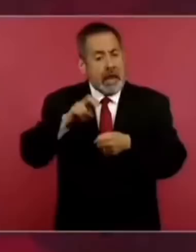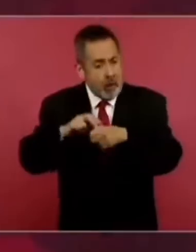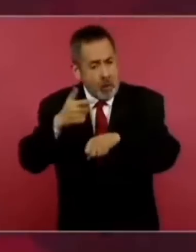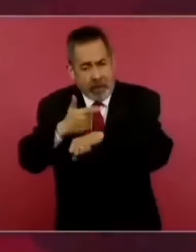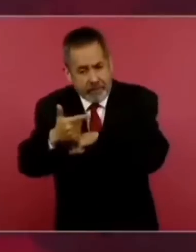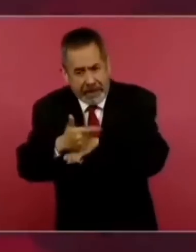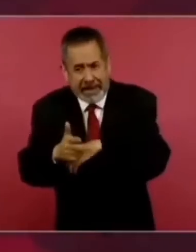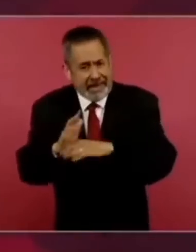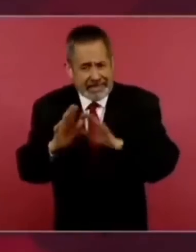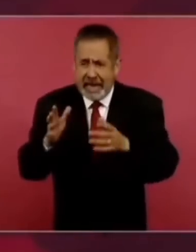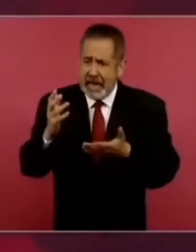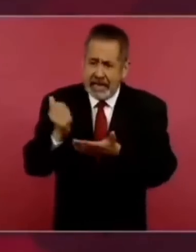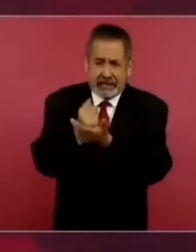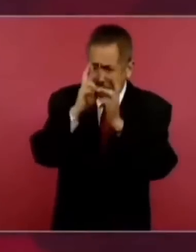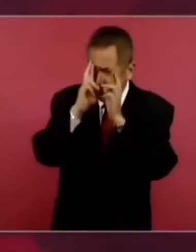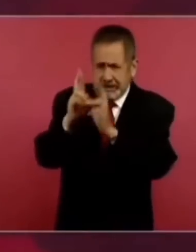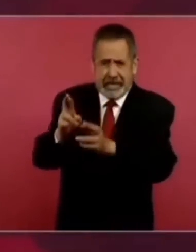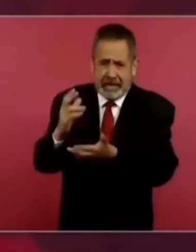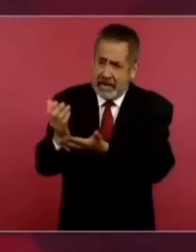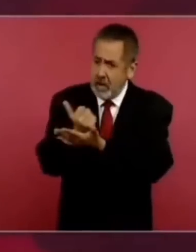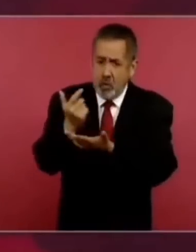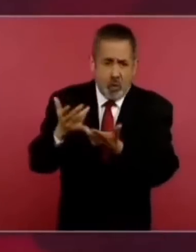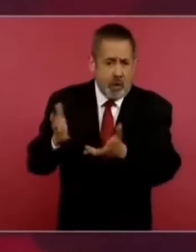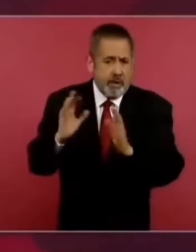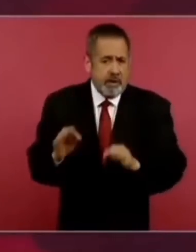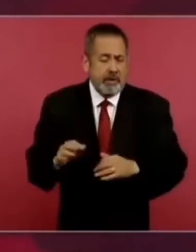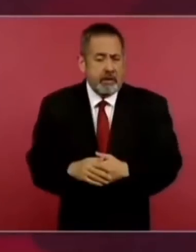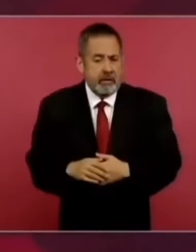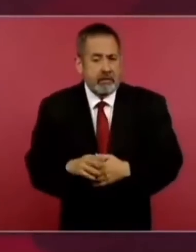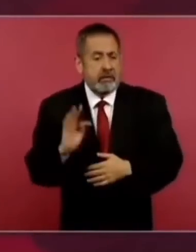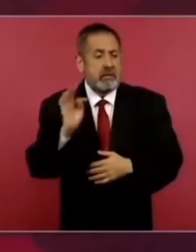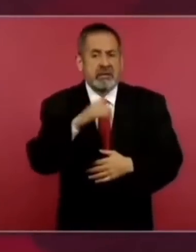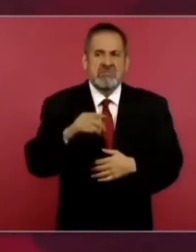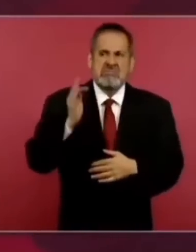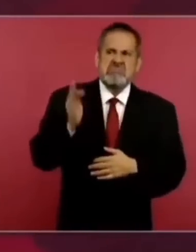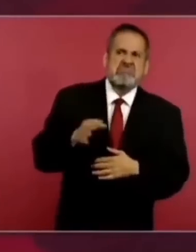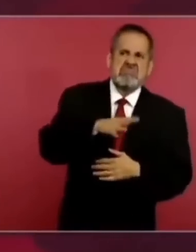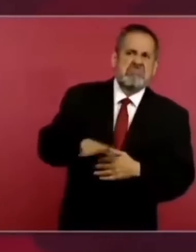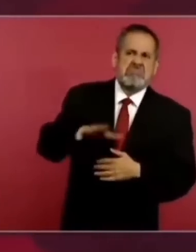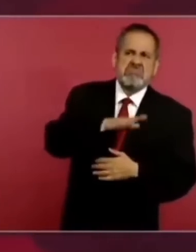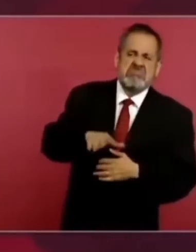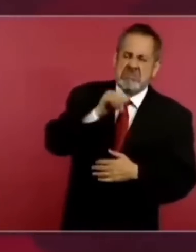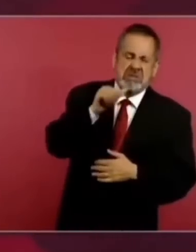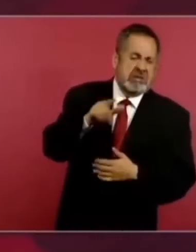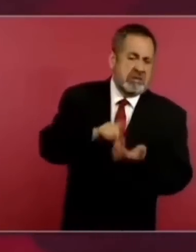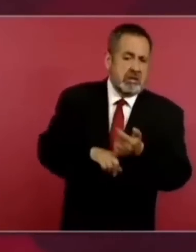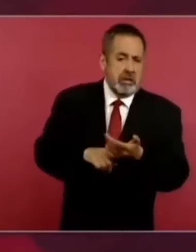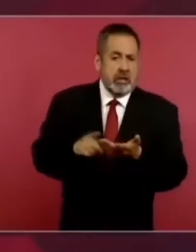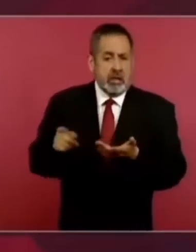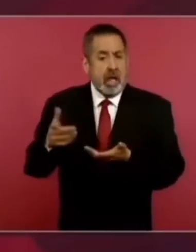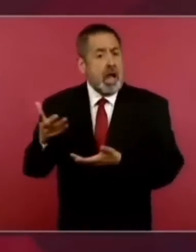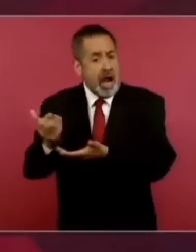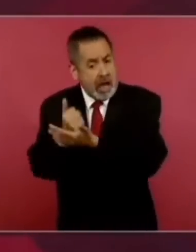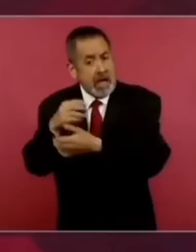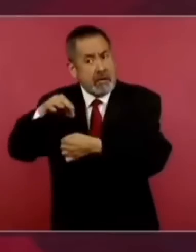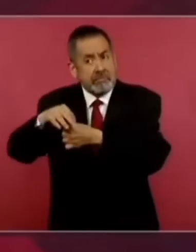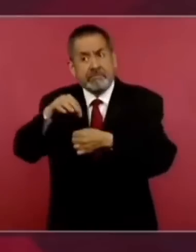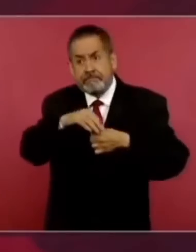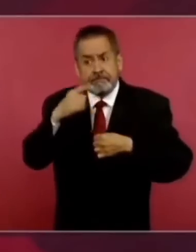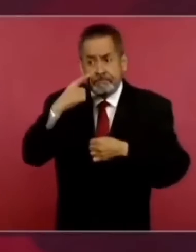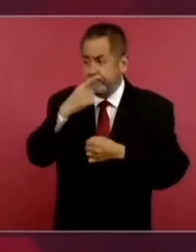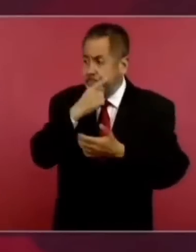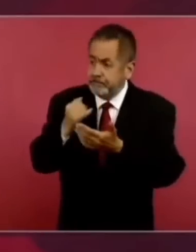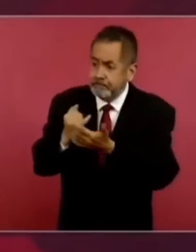porque si no se acepta su triunfo además gana de manera democrática